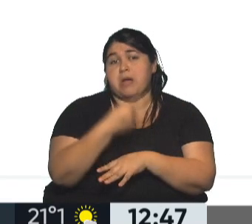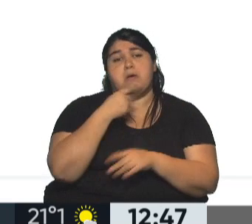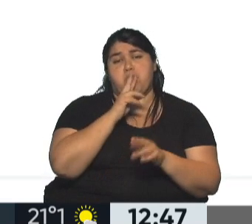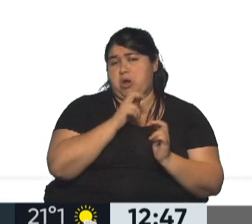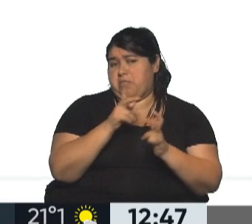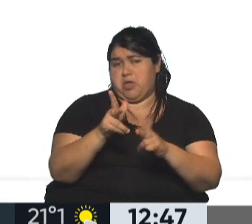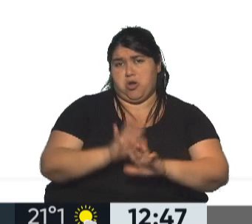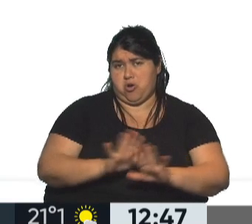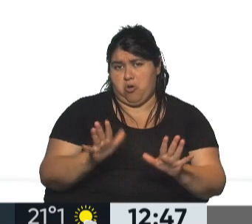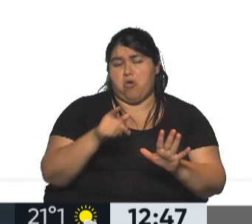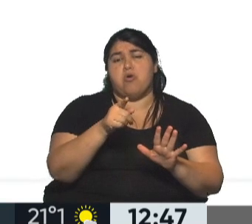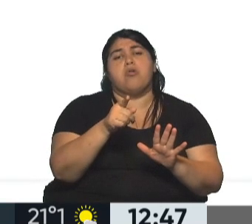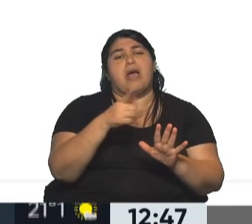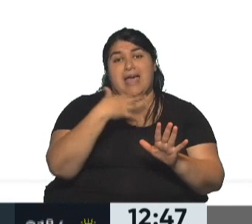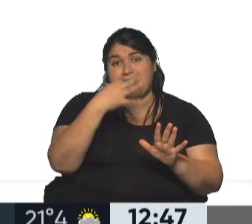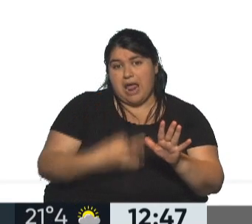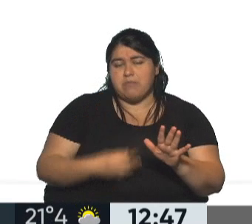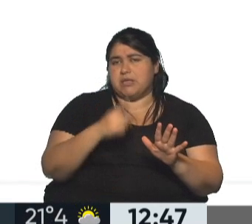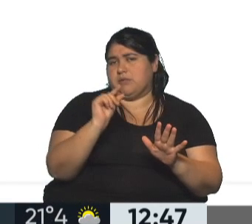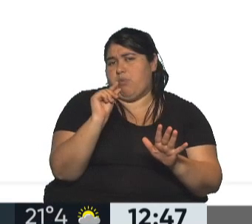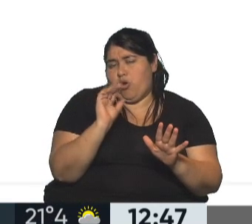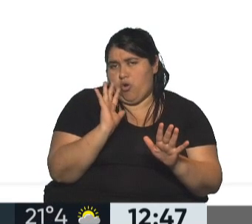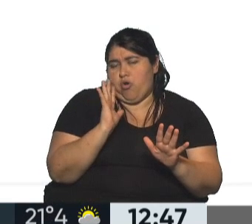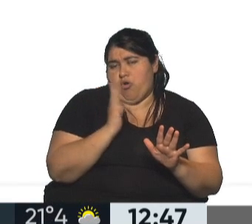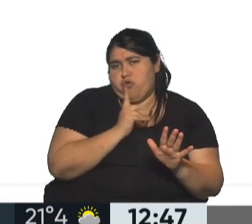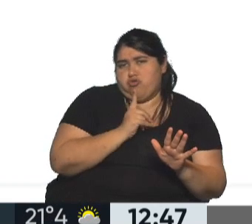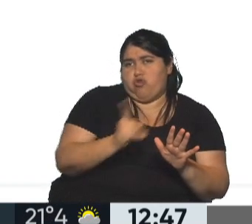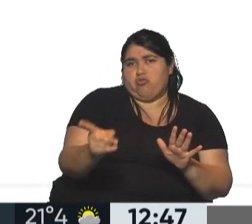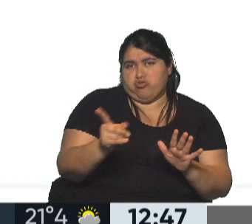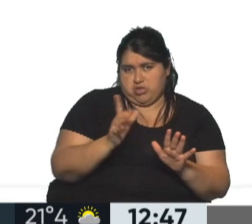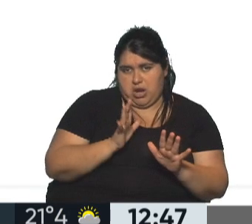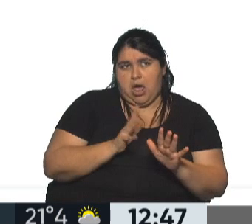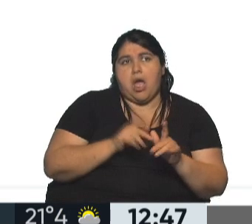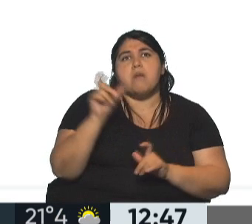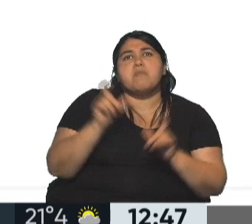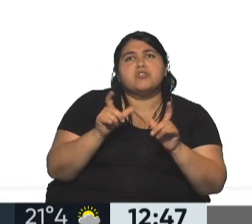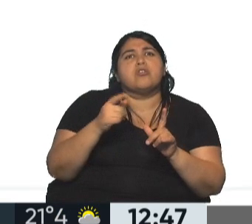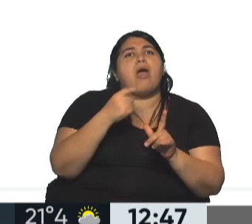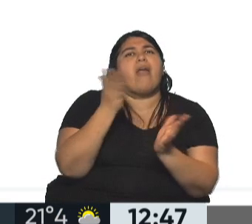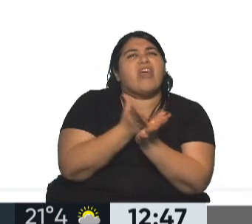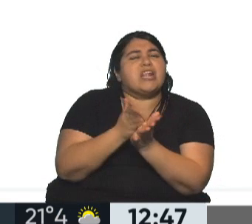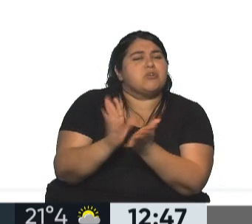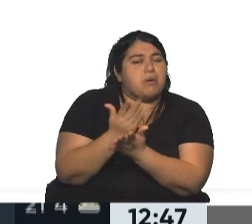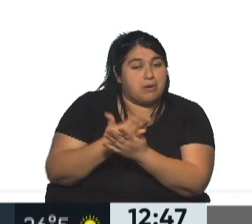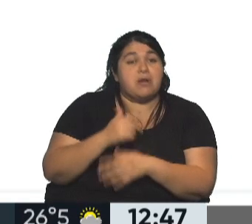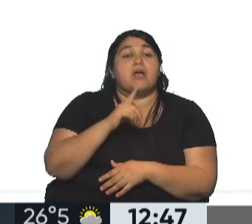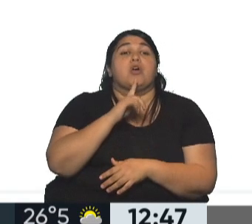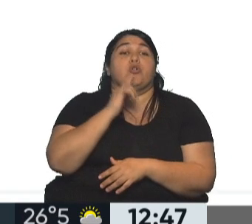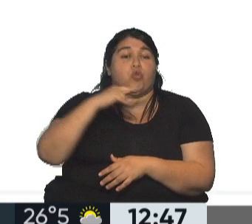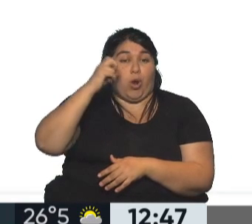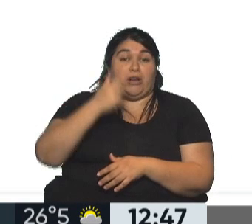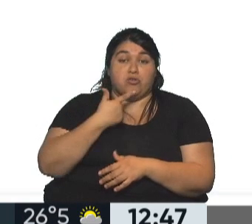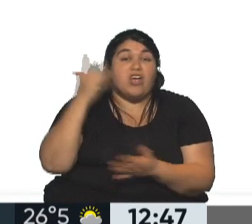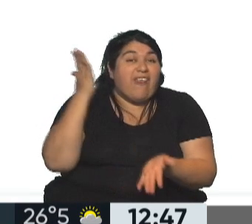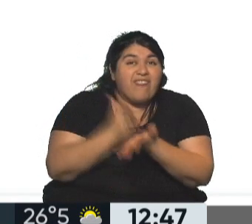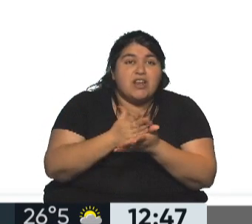en que está realmente en contra de quienes prometen aniquilar derechos. Trueno, tus derechos son lo único que